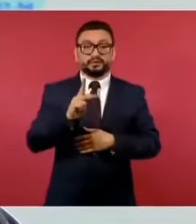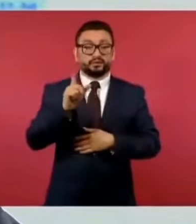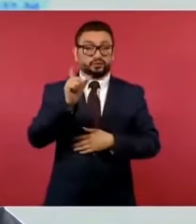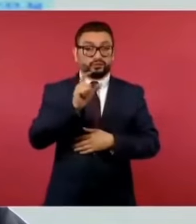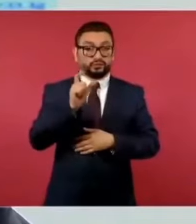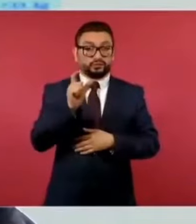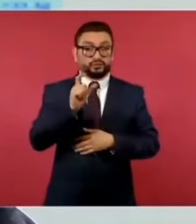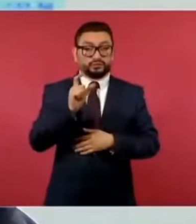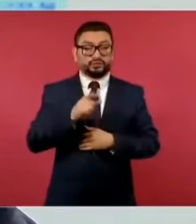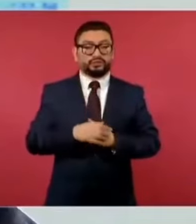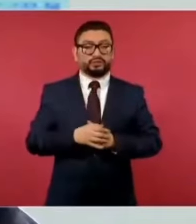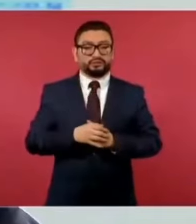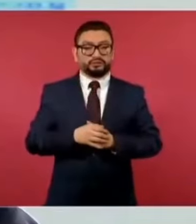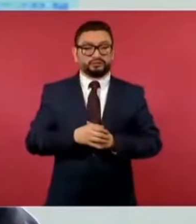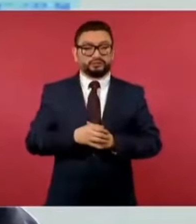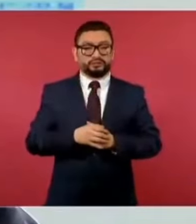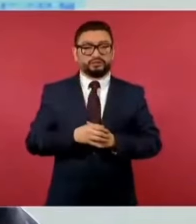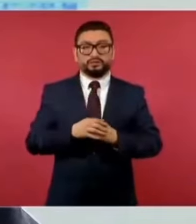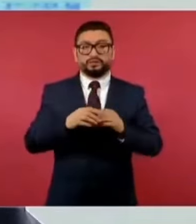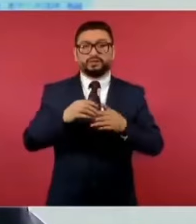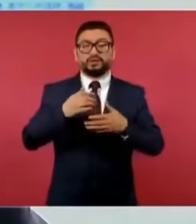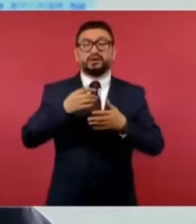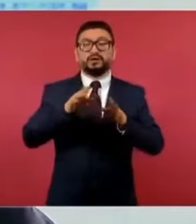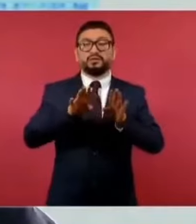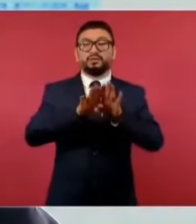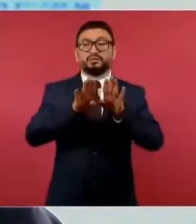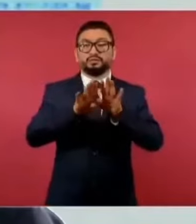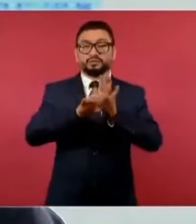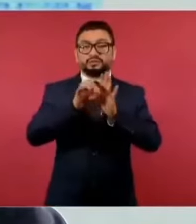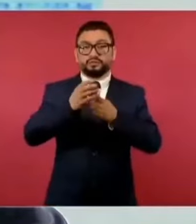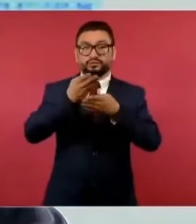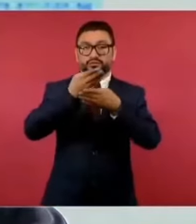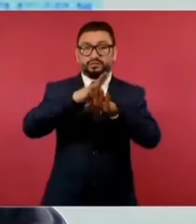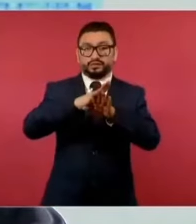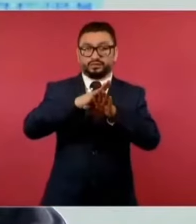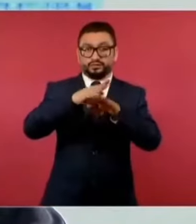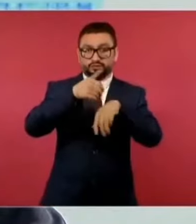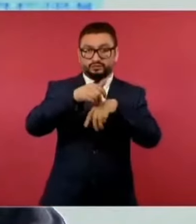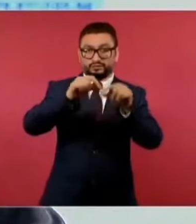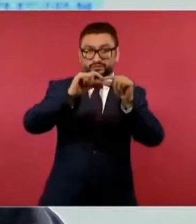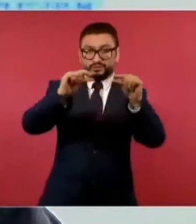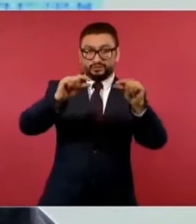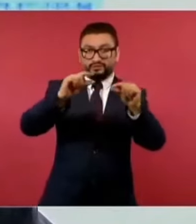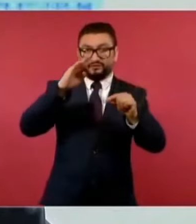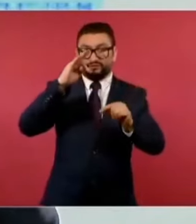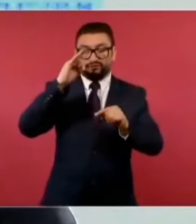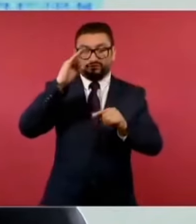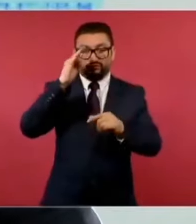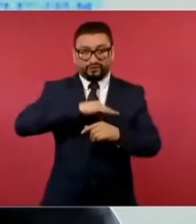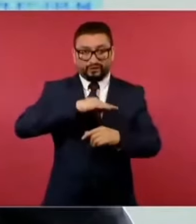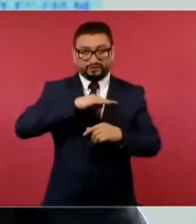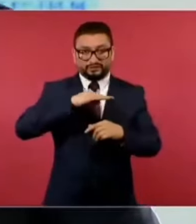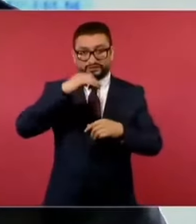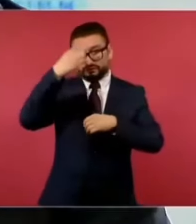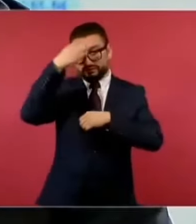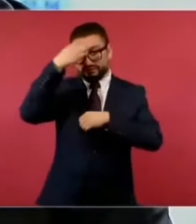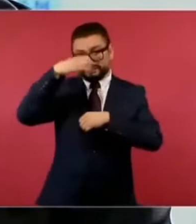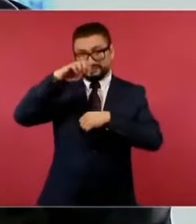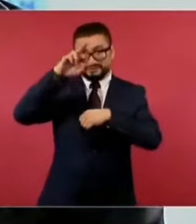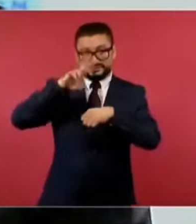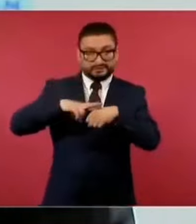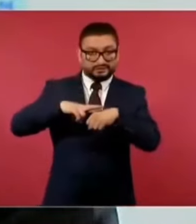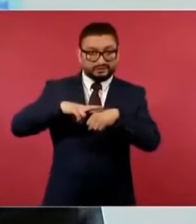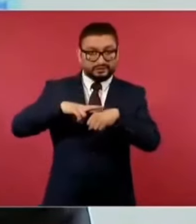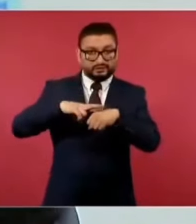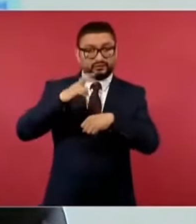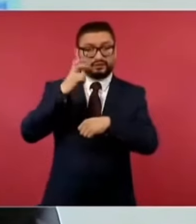trata de estados de cuenta falsificados, del exterior, el